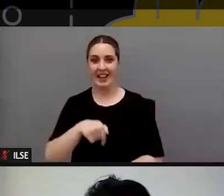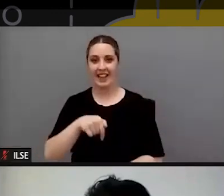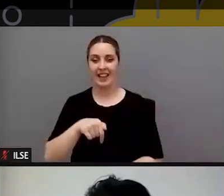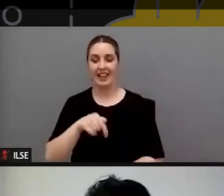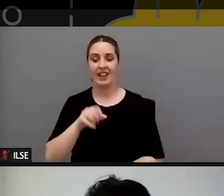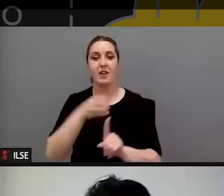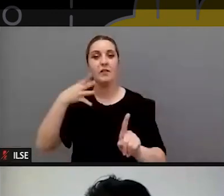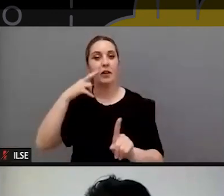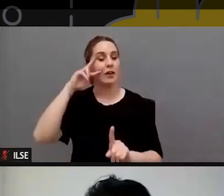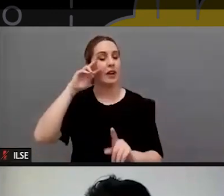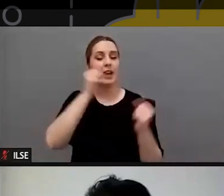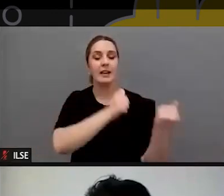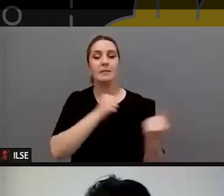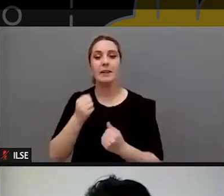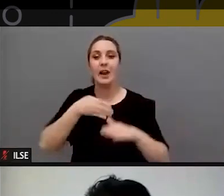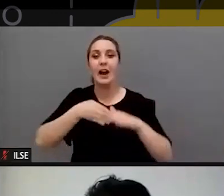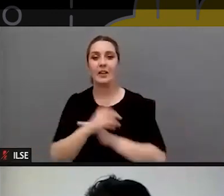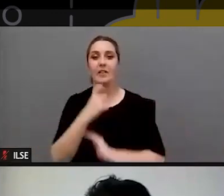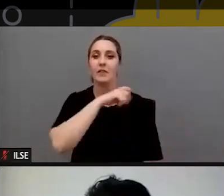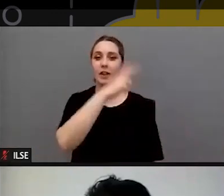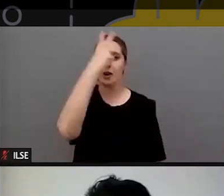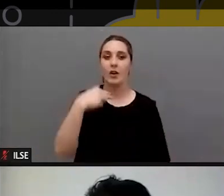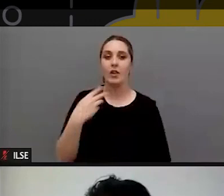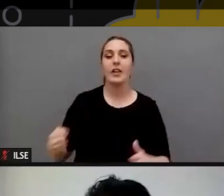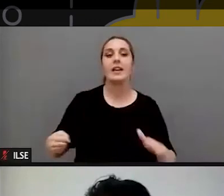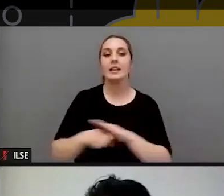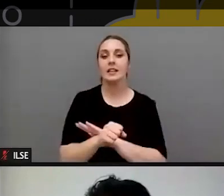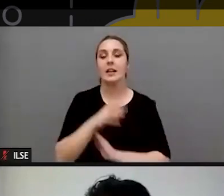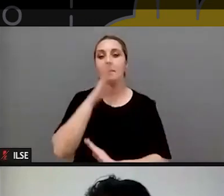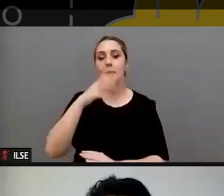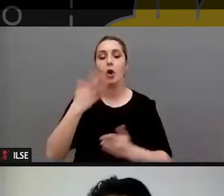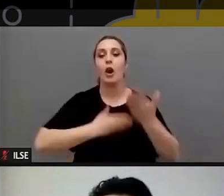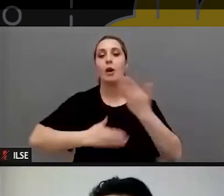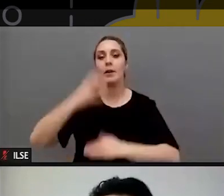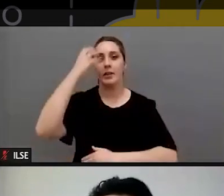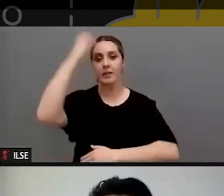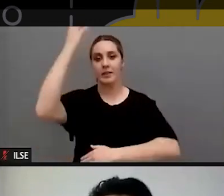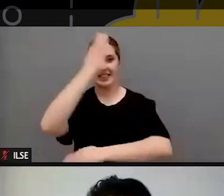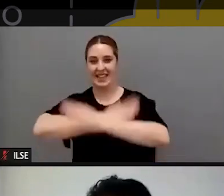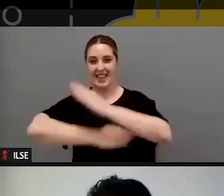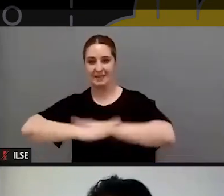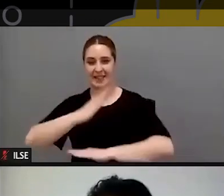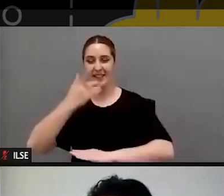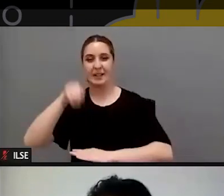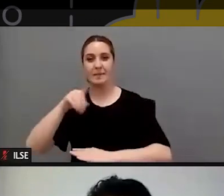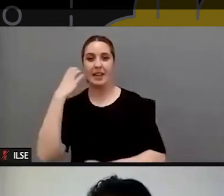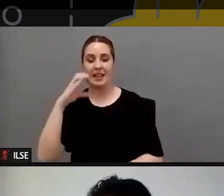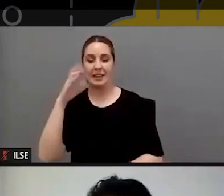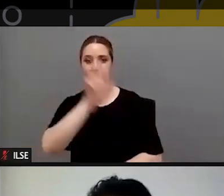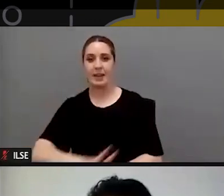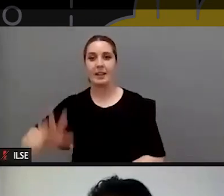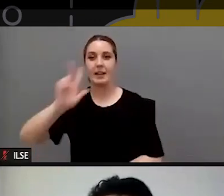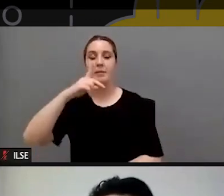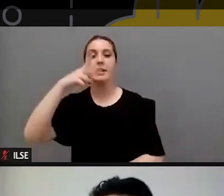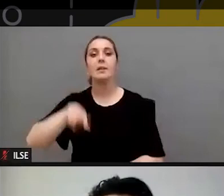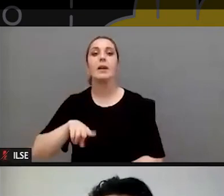expertos en accesibilidad de Fundación 11 e Inserta en colaboración con Real Patronato de la Discapacidad y CERMI estatal también con la colaboración en este caso de la Fundación CERMI